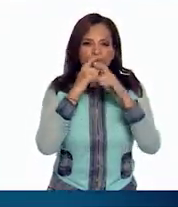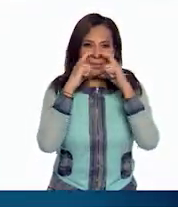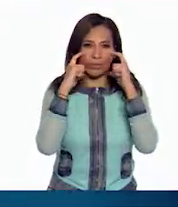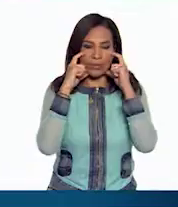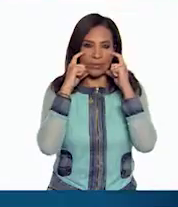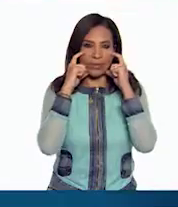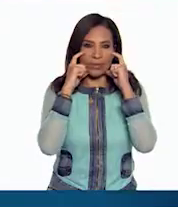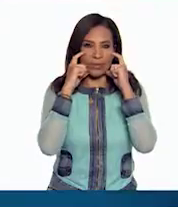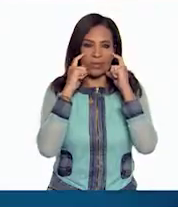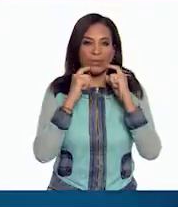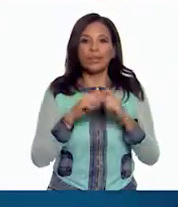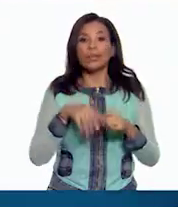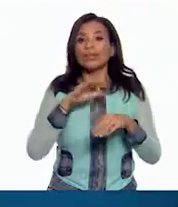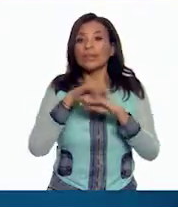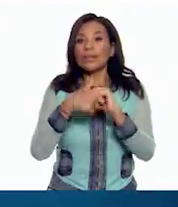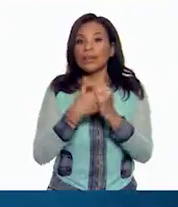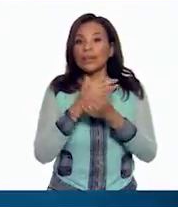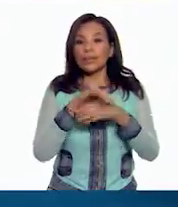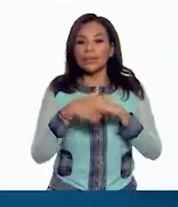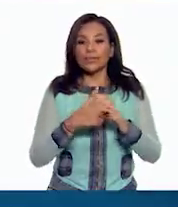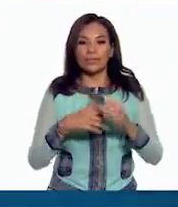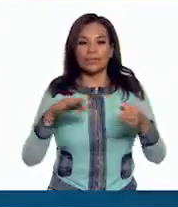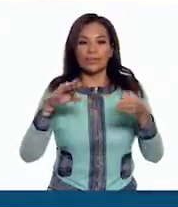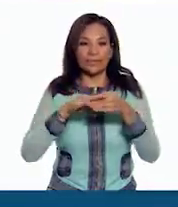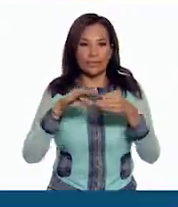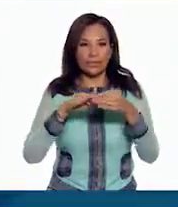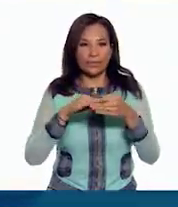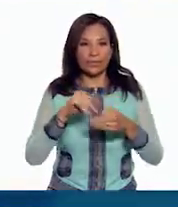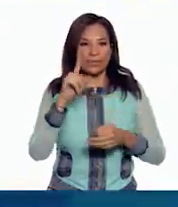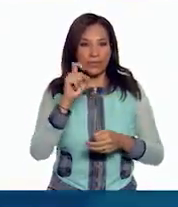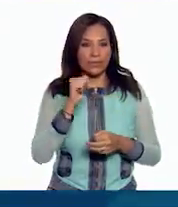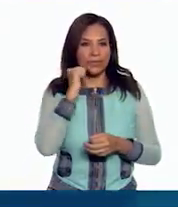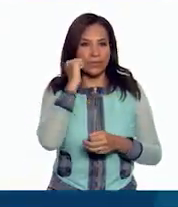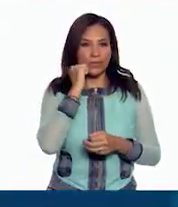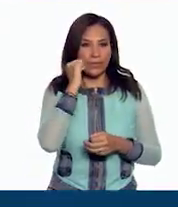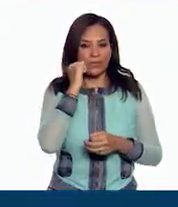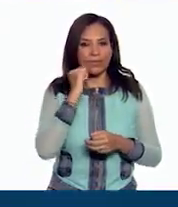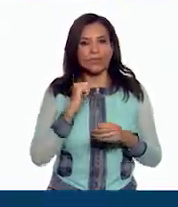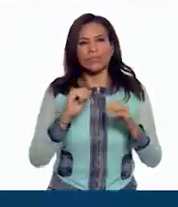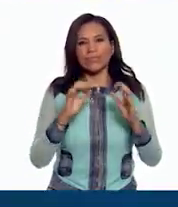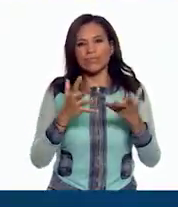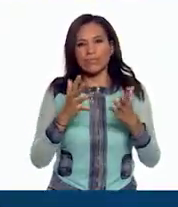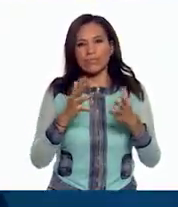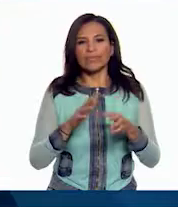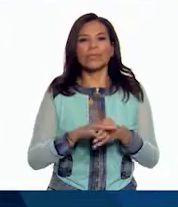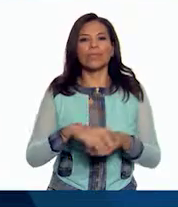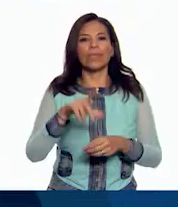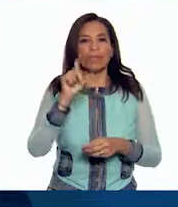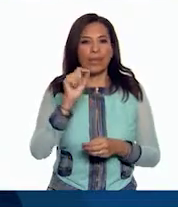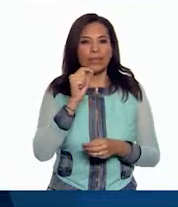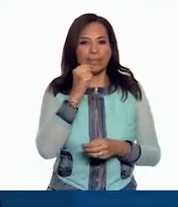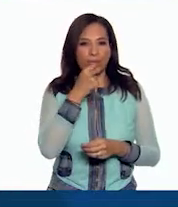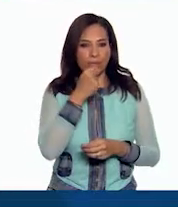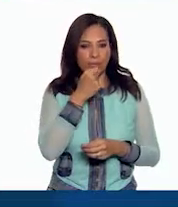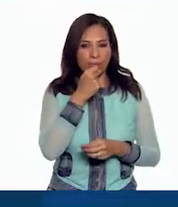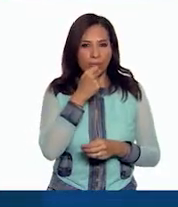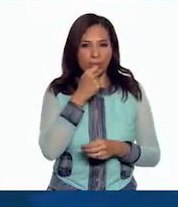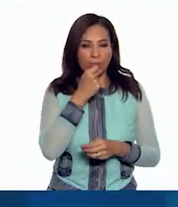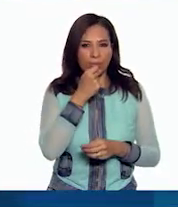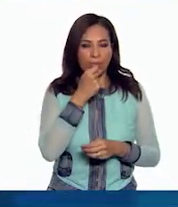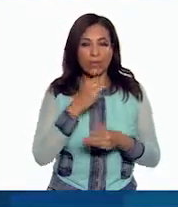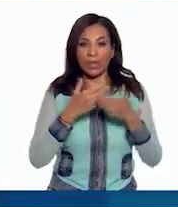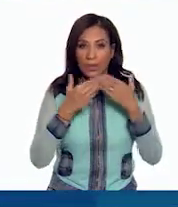el cubrebocas. Lava tus manos frecuentemente con agua y con jabón por lo menos durante 20 segundos.